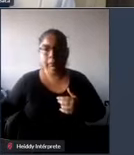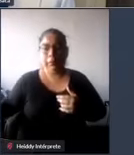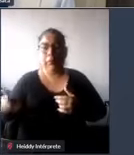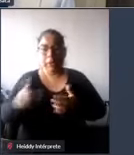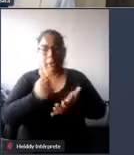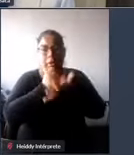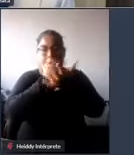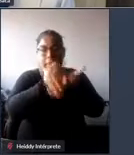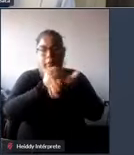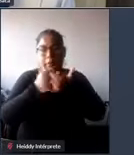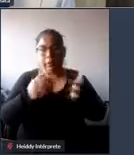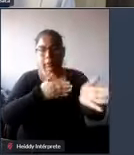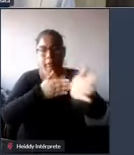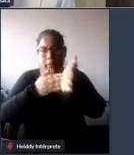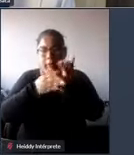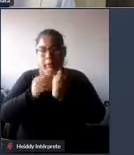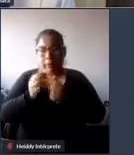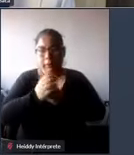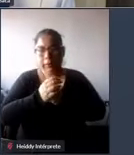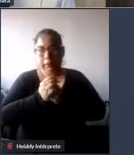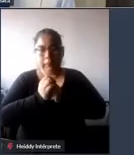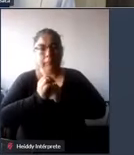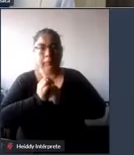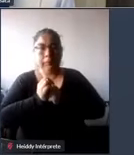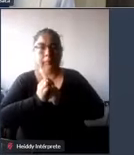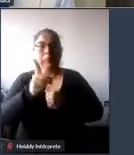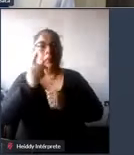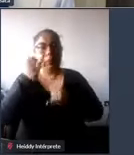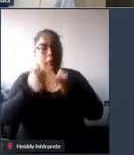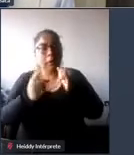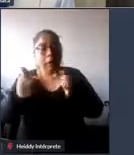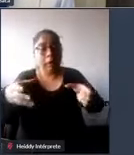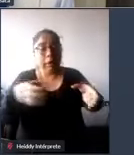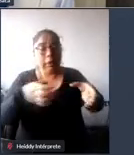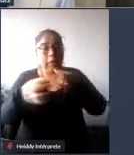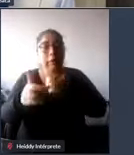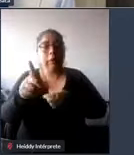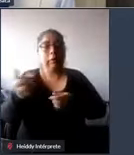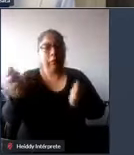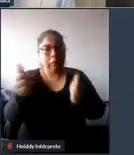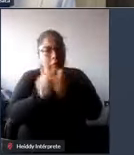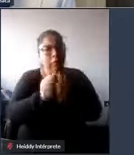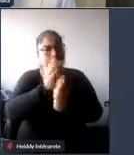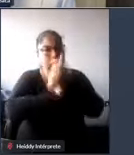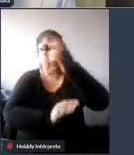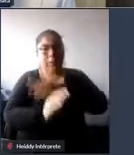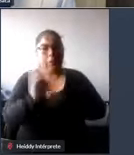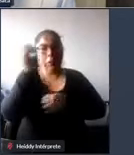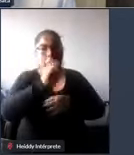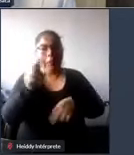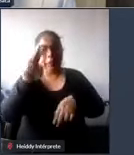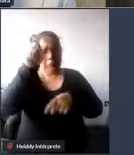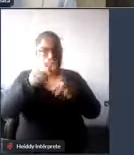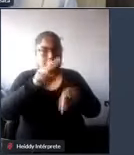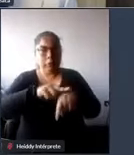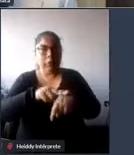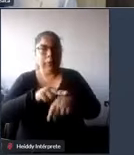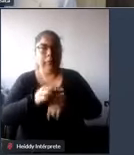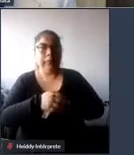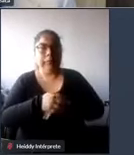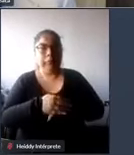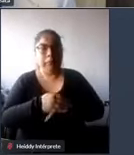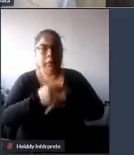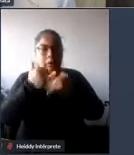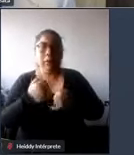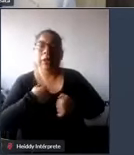desplazarse en los espacios físicos a todas las personas con y sin discapacidad en esto